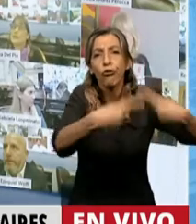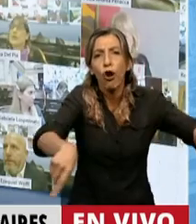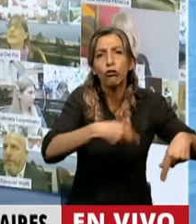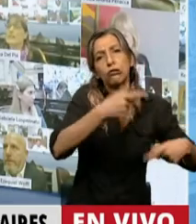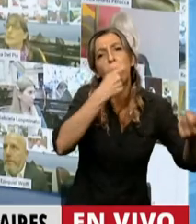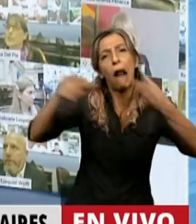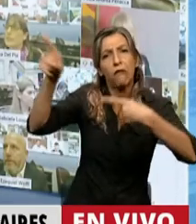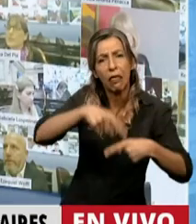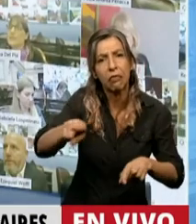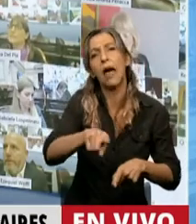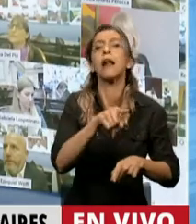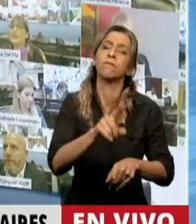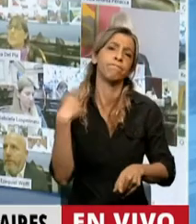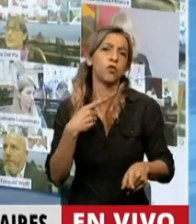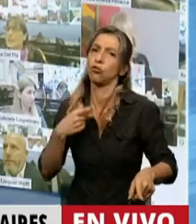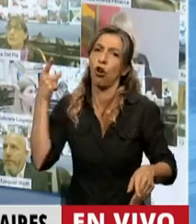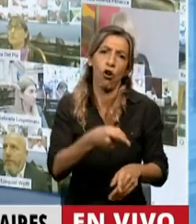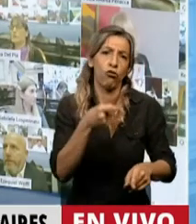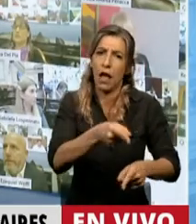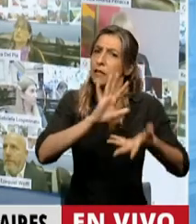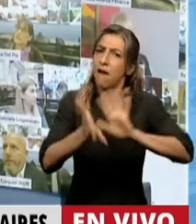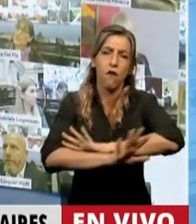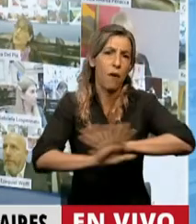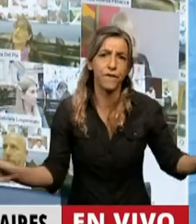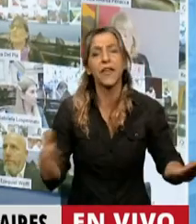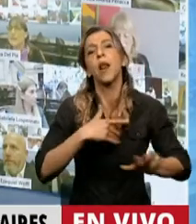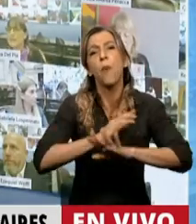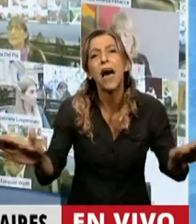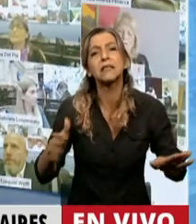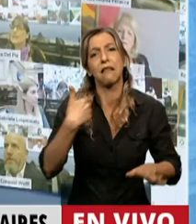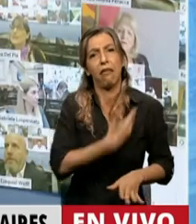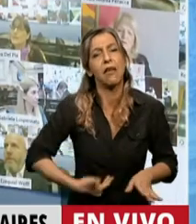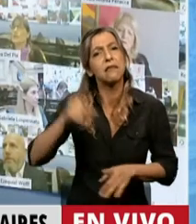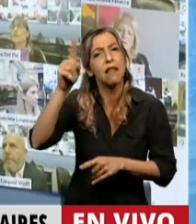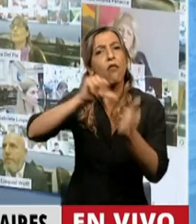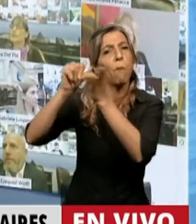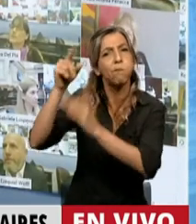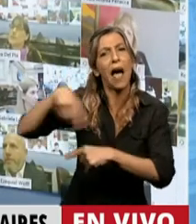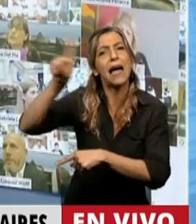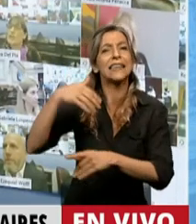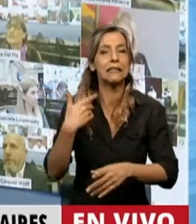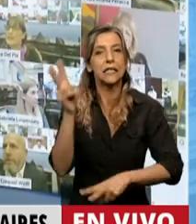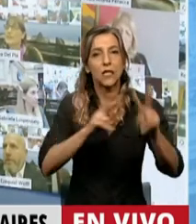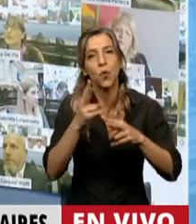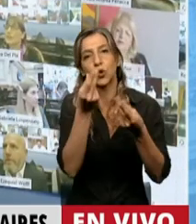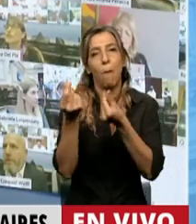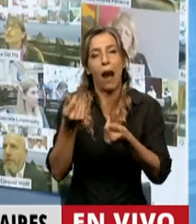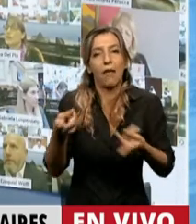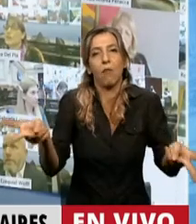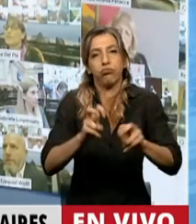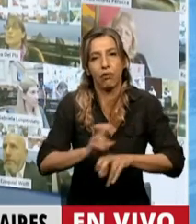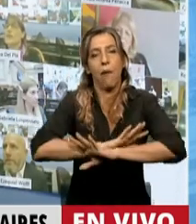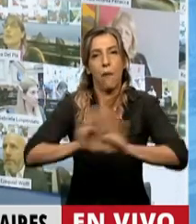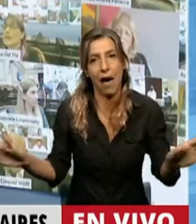independiente, implica luchar contra los estados capitalistas que son la protección de este negocio y desde ya mi homenaje